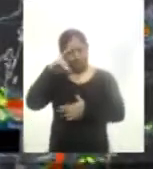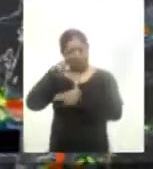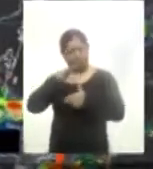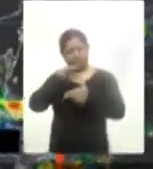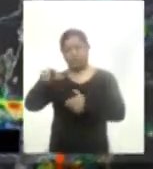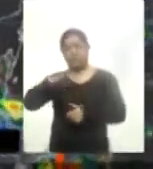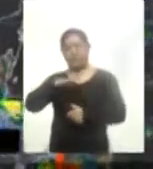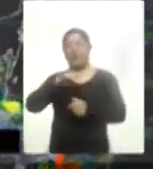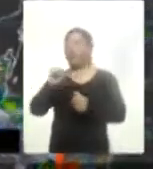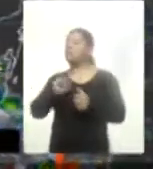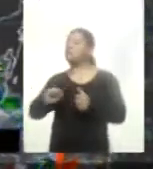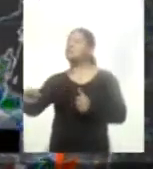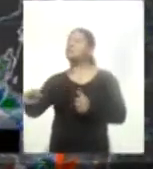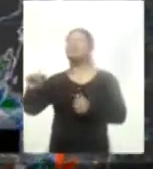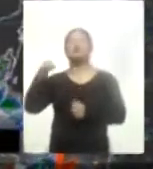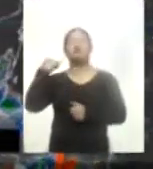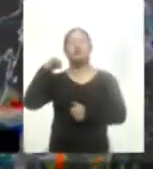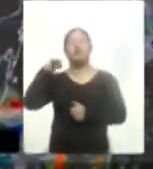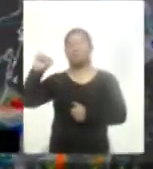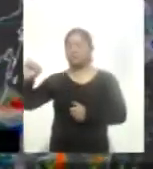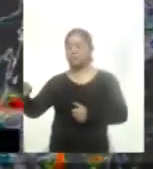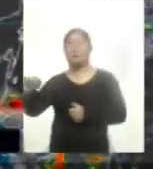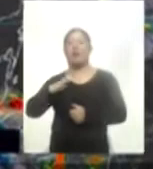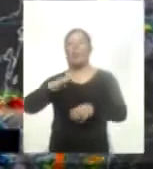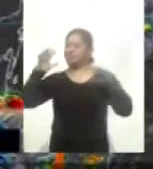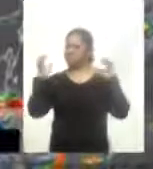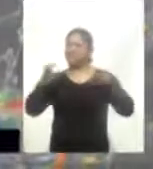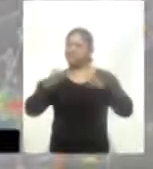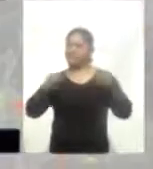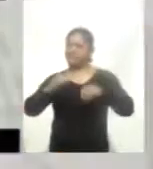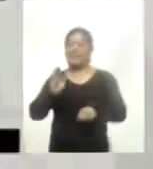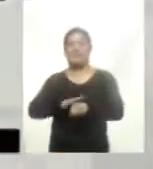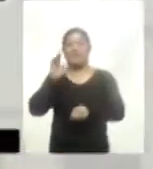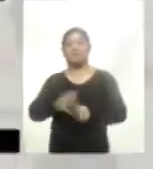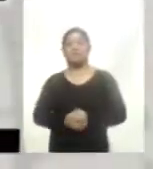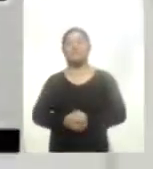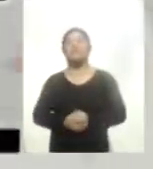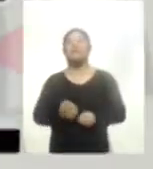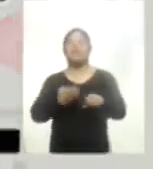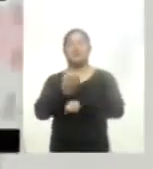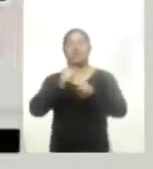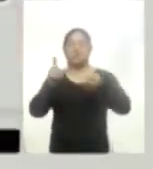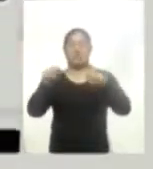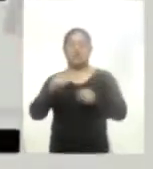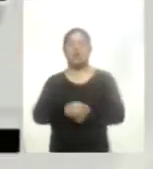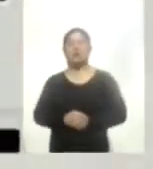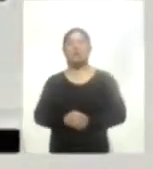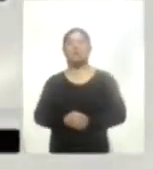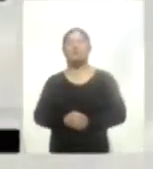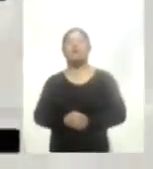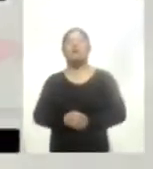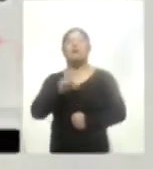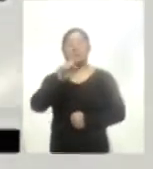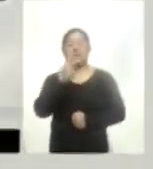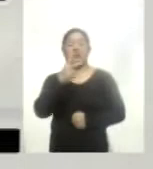sur de la península de Yucatán incrementando la probabilidad de lluvias en dicha región. Para el estado de Tlaxcala la temperatura máxima será de